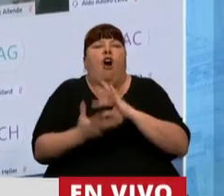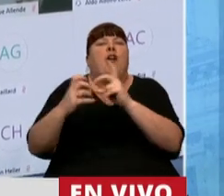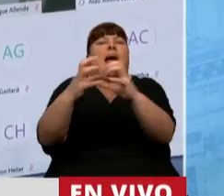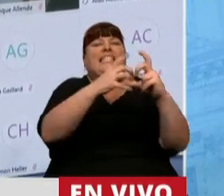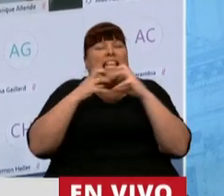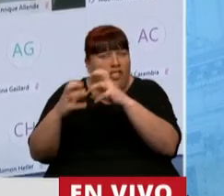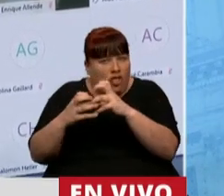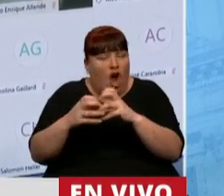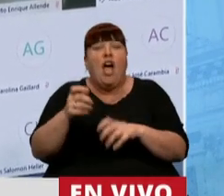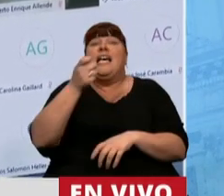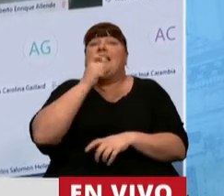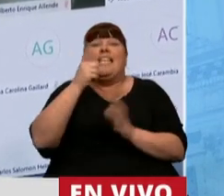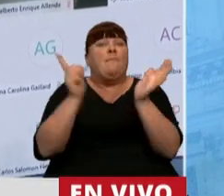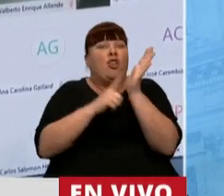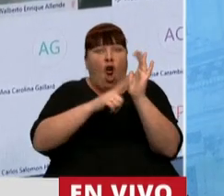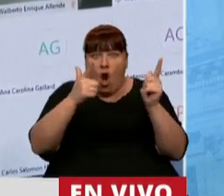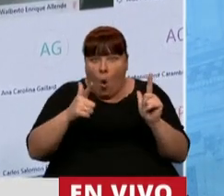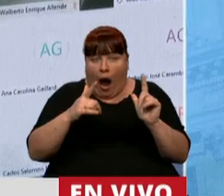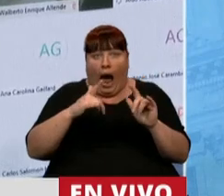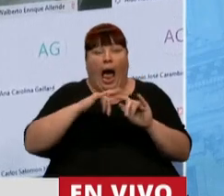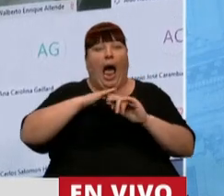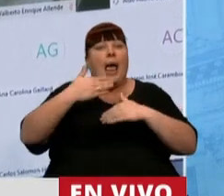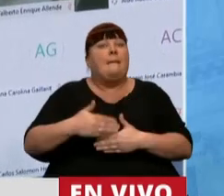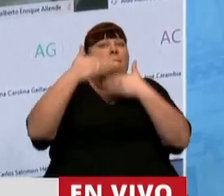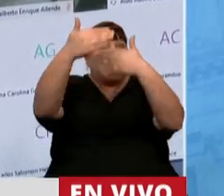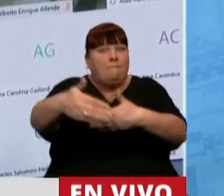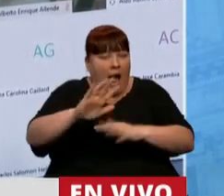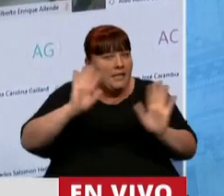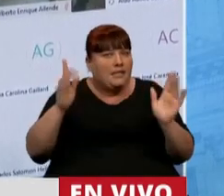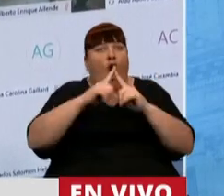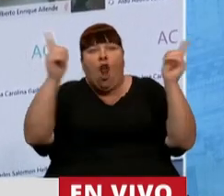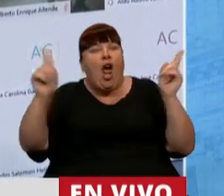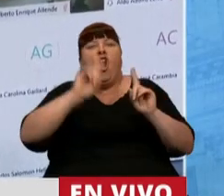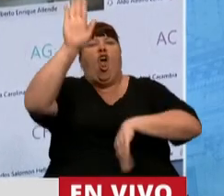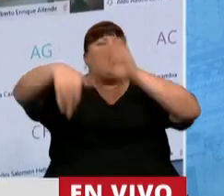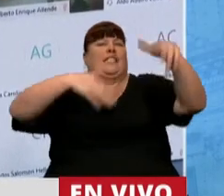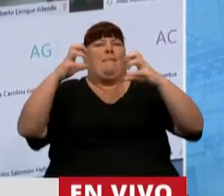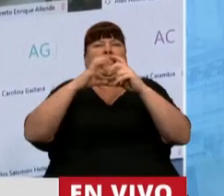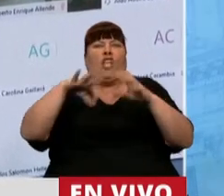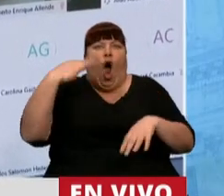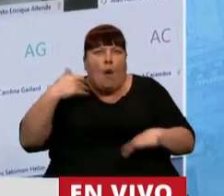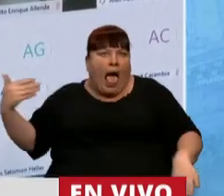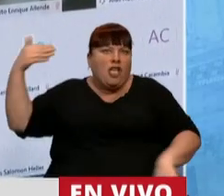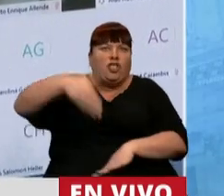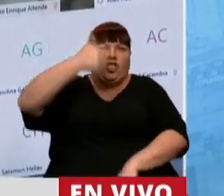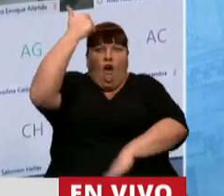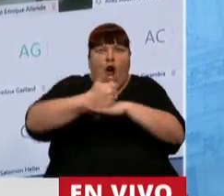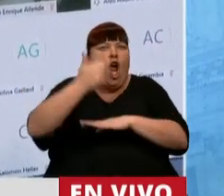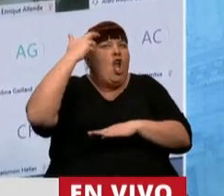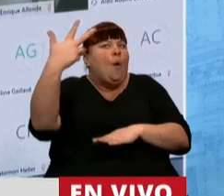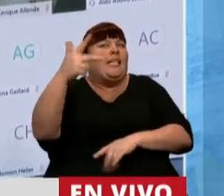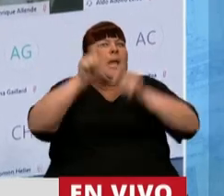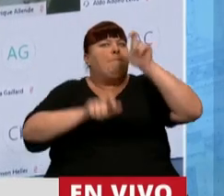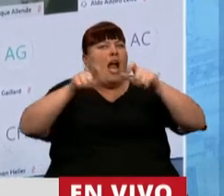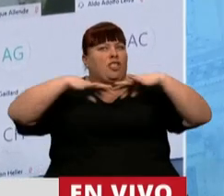sesiones y que si no hay protocolo prolongado, no convoque a una sesión que nos obliga a estar a 93